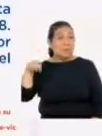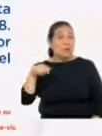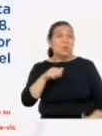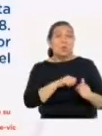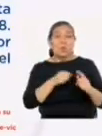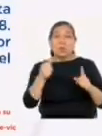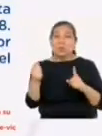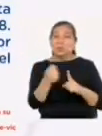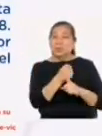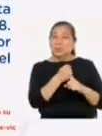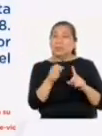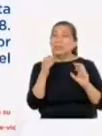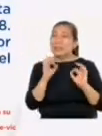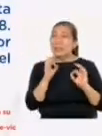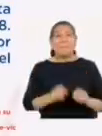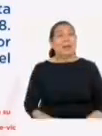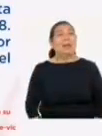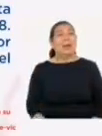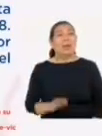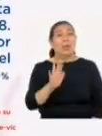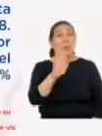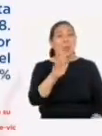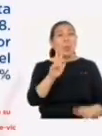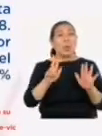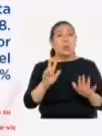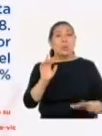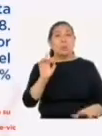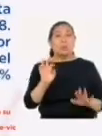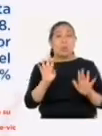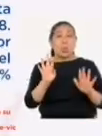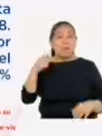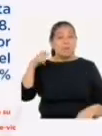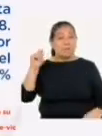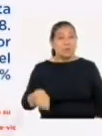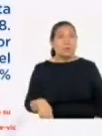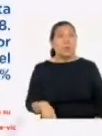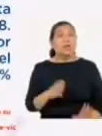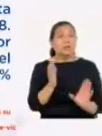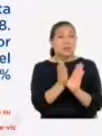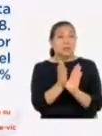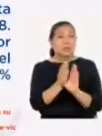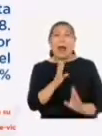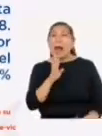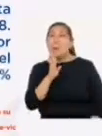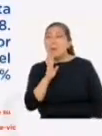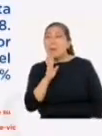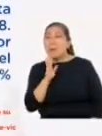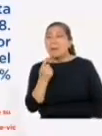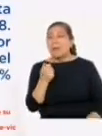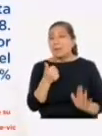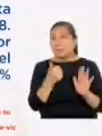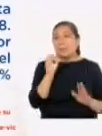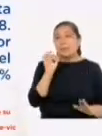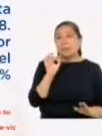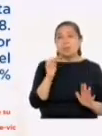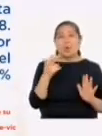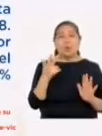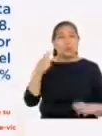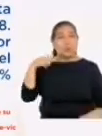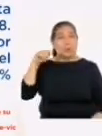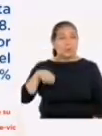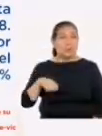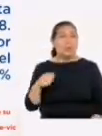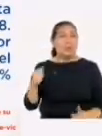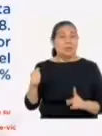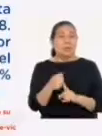víctimas sufrió violencia física, 58,9% psicológica o verbal, y el 6,8